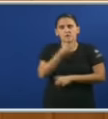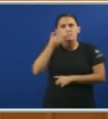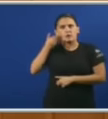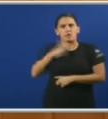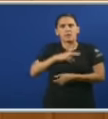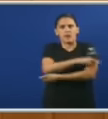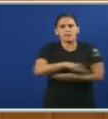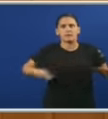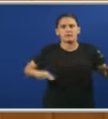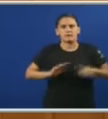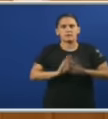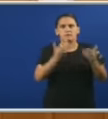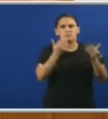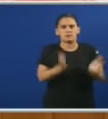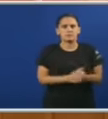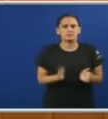Galiza Moitas gracias